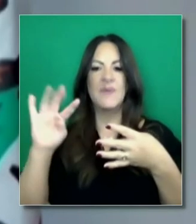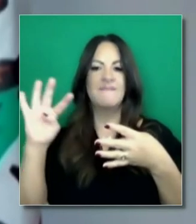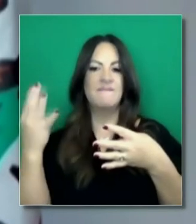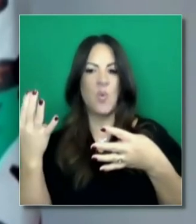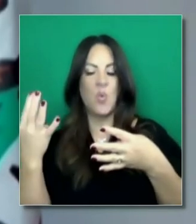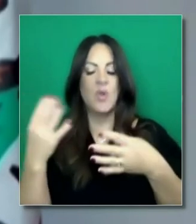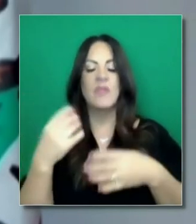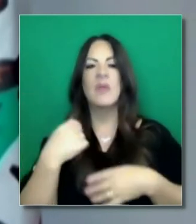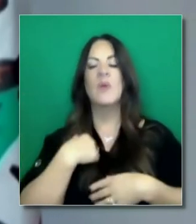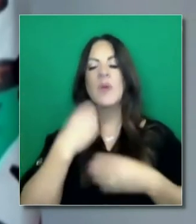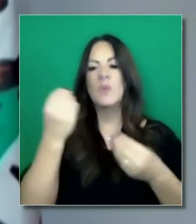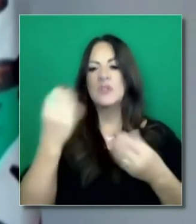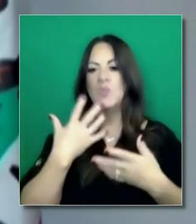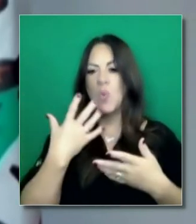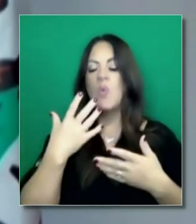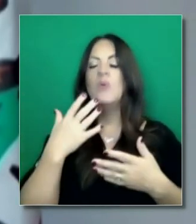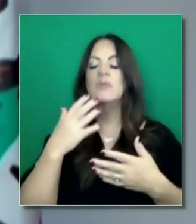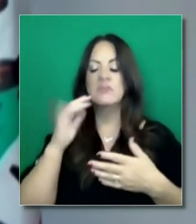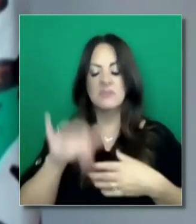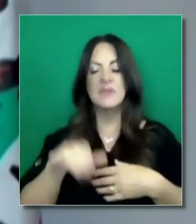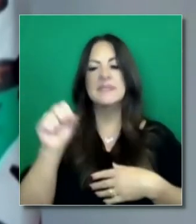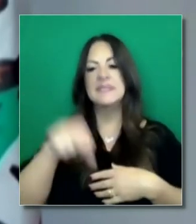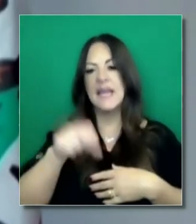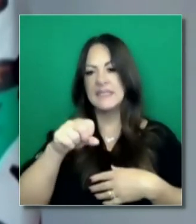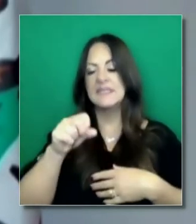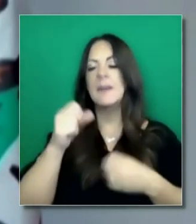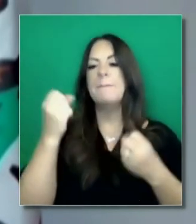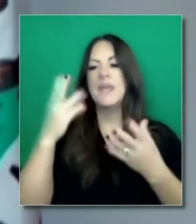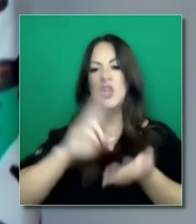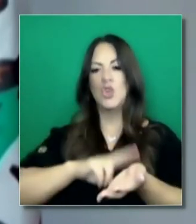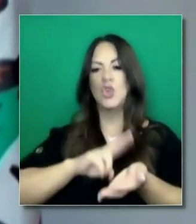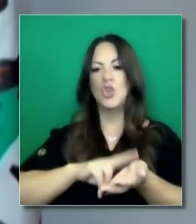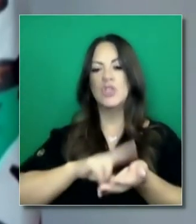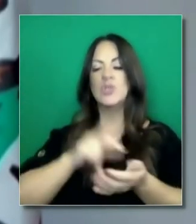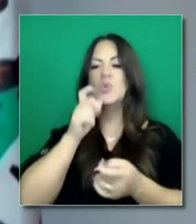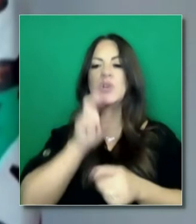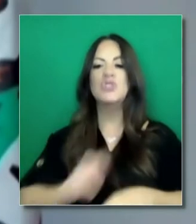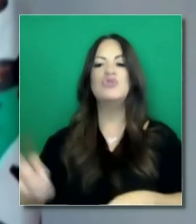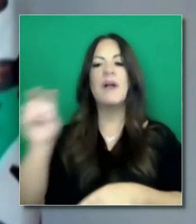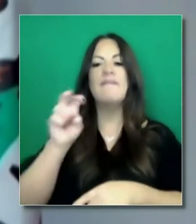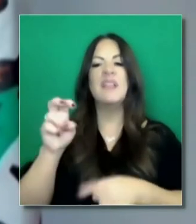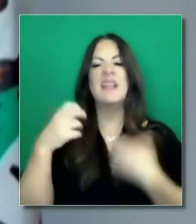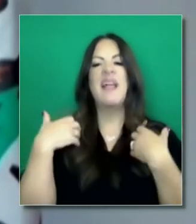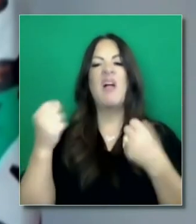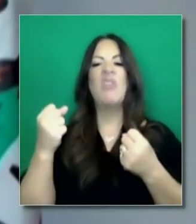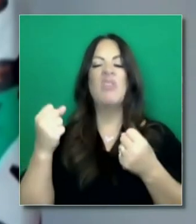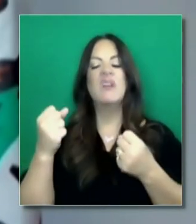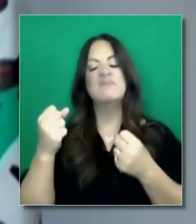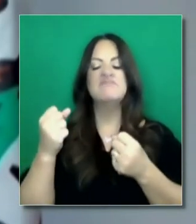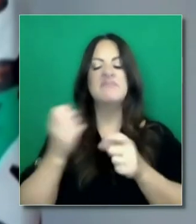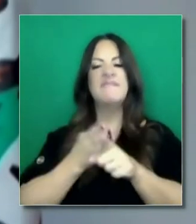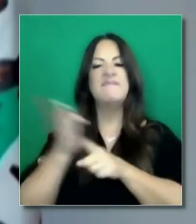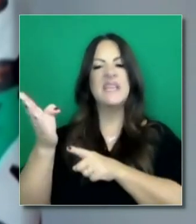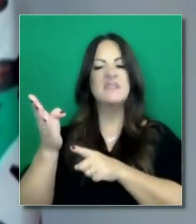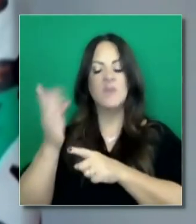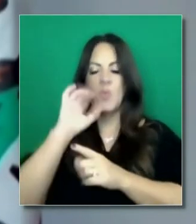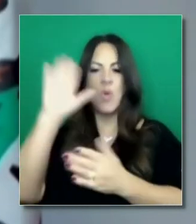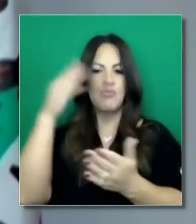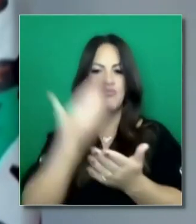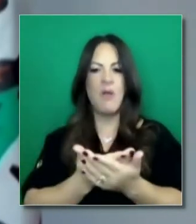4 de enero que se nos ha dicho que estas enfermeras interinas profesionales